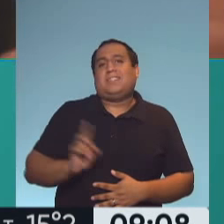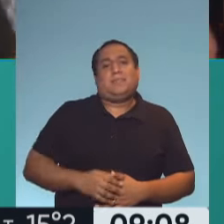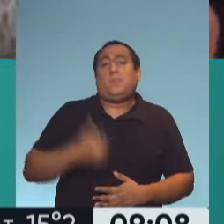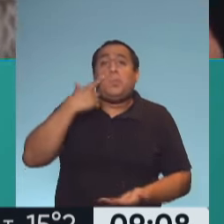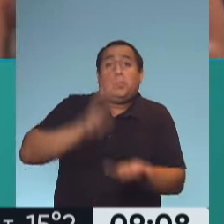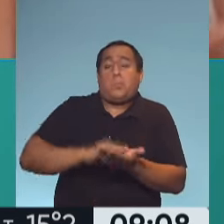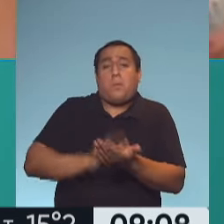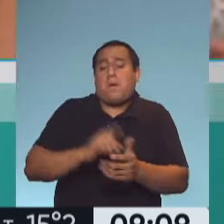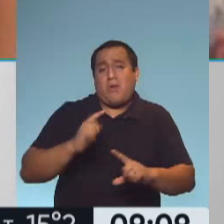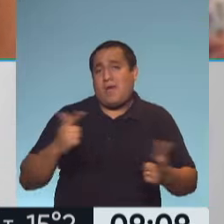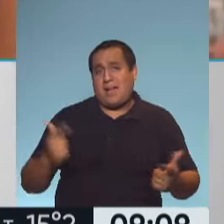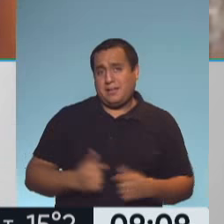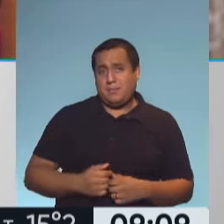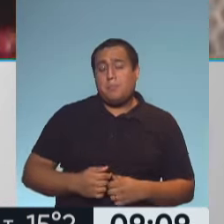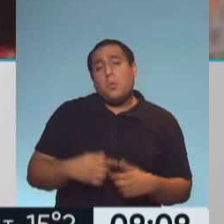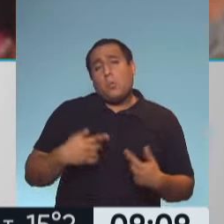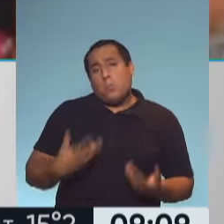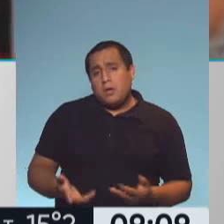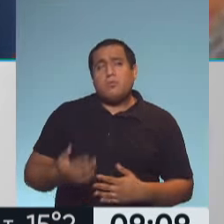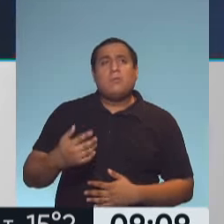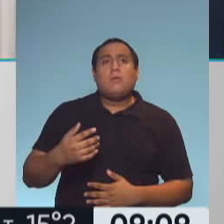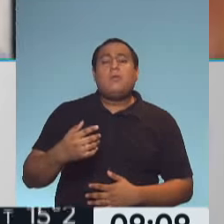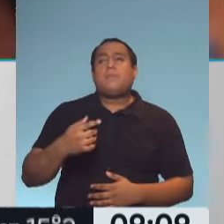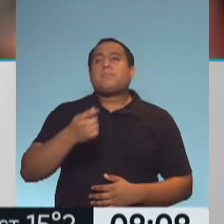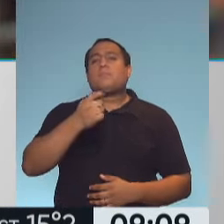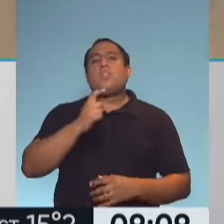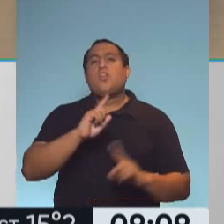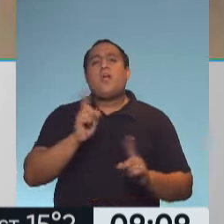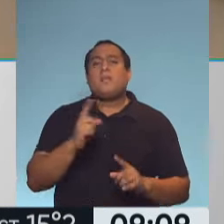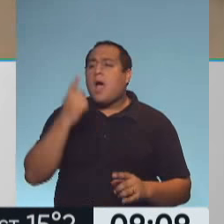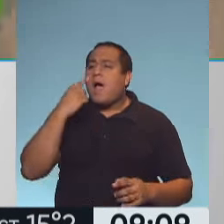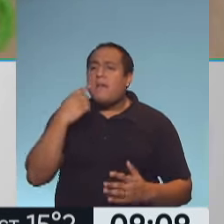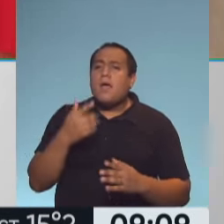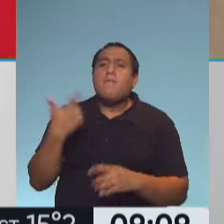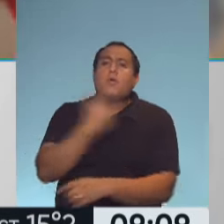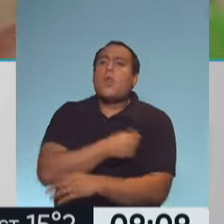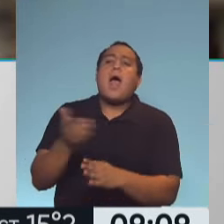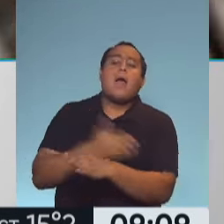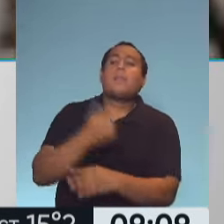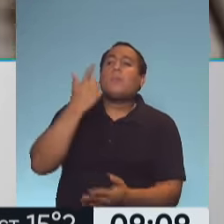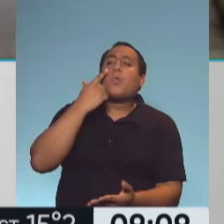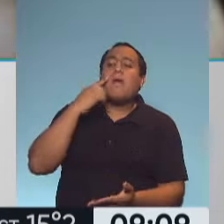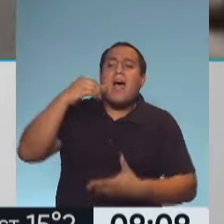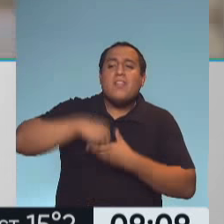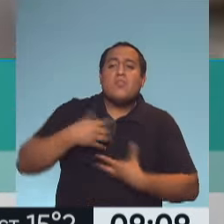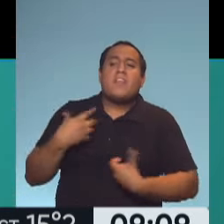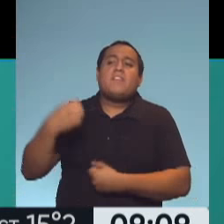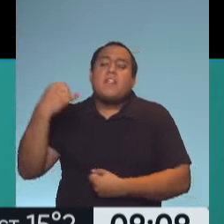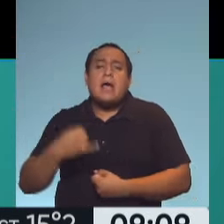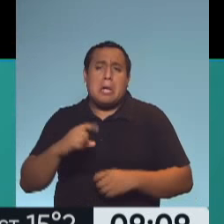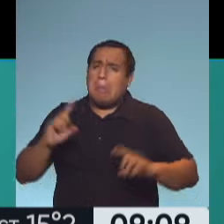evidencia que podamos decirlo y por eso es que no se pide ni se debe pedir anticuerpos antes de vacunarse, ni hacerse